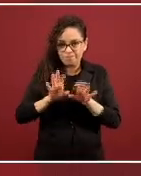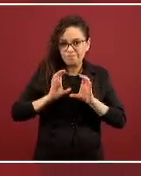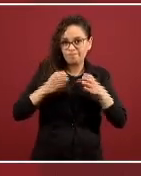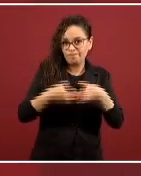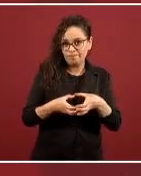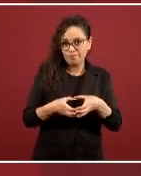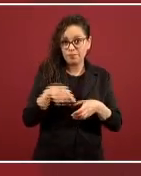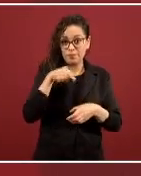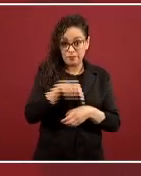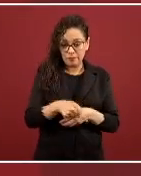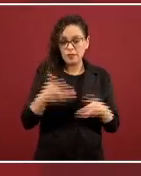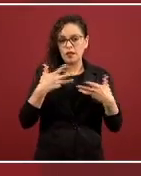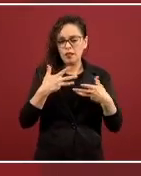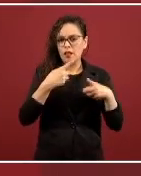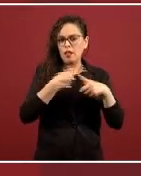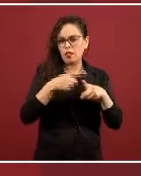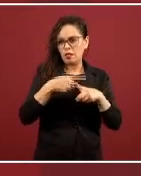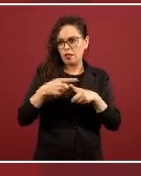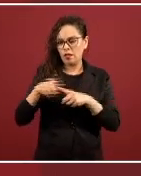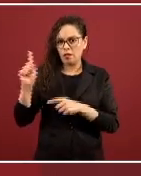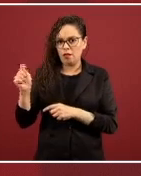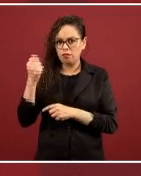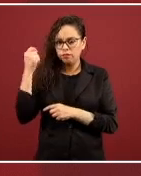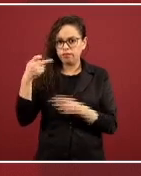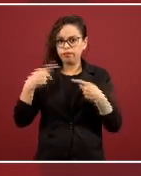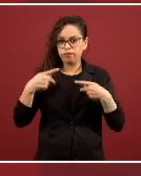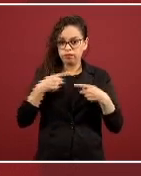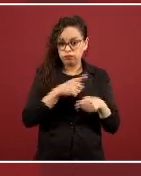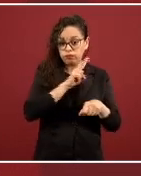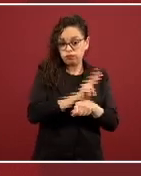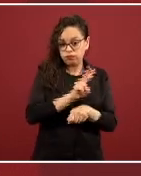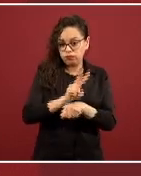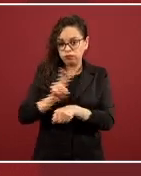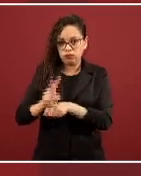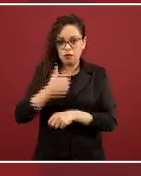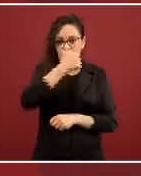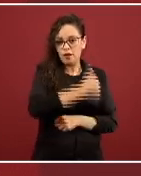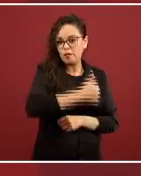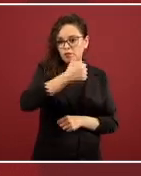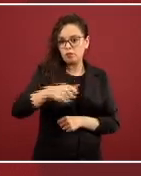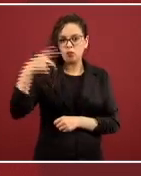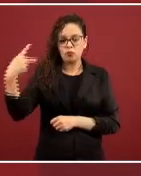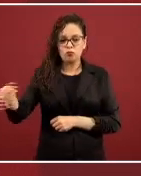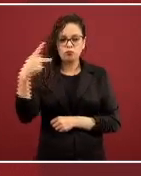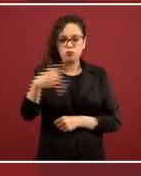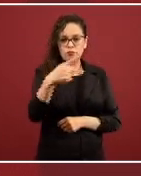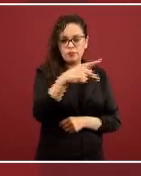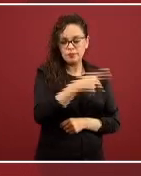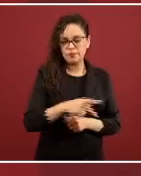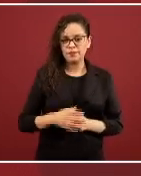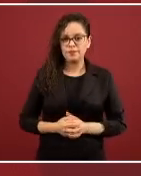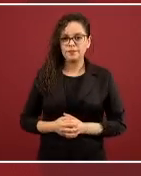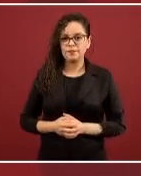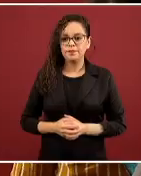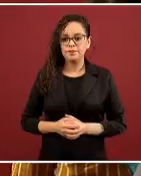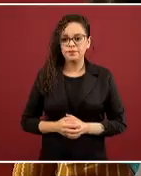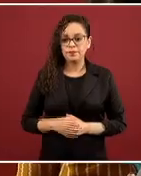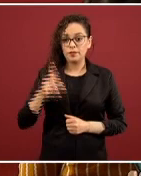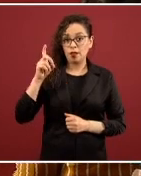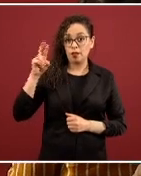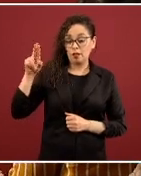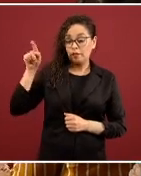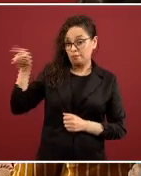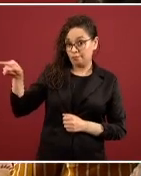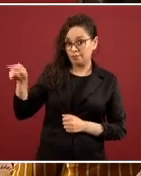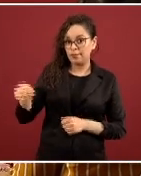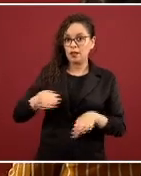operativo hay grupos técnicos que se encargan de cada cosa. Entonces, por ejemplo, el doctor Ruy López Ridaura ha estado coordinando con especialistas